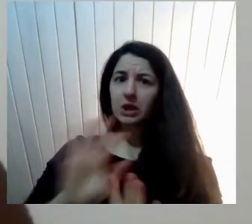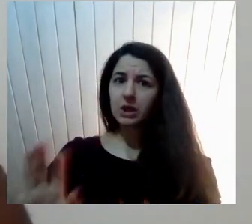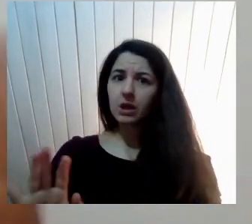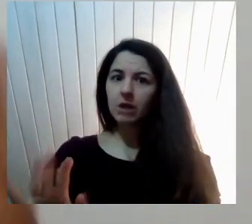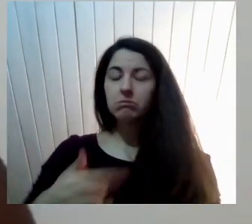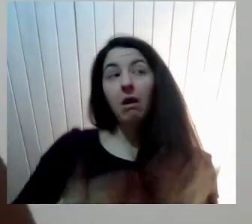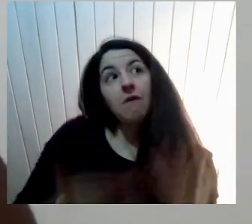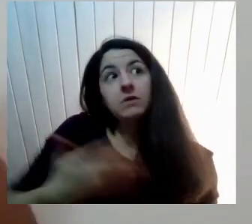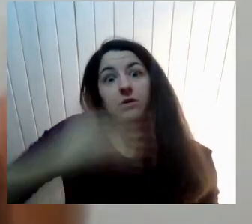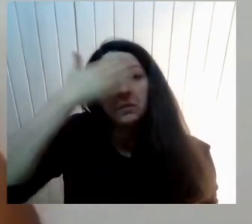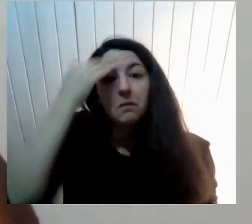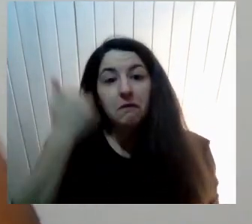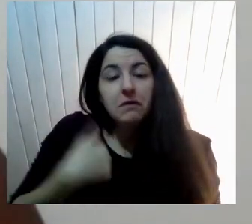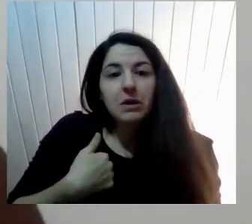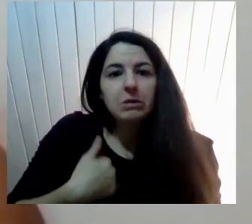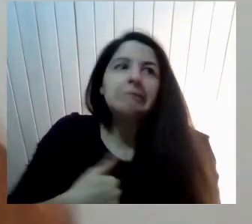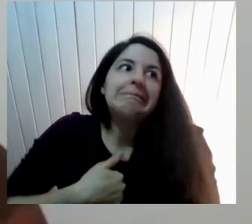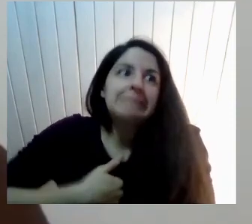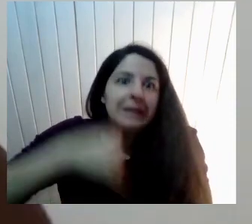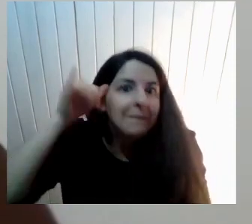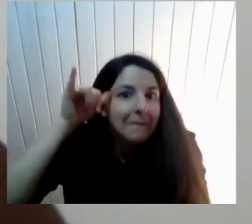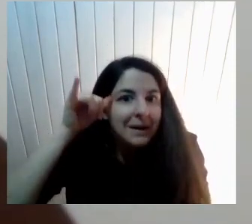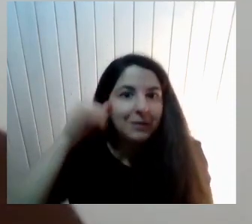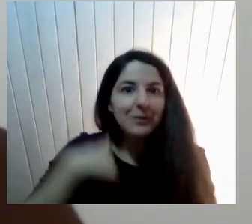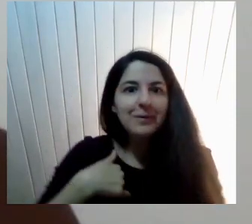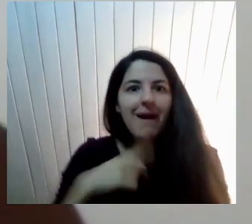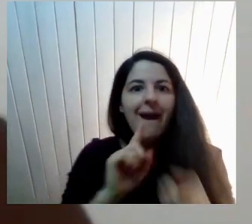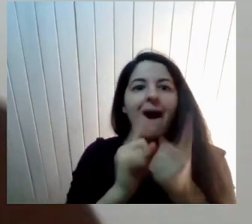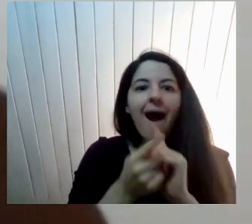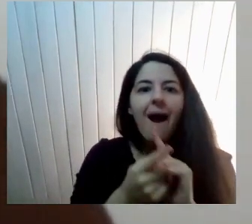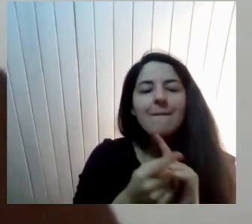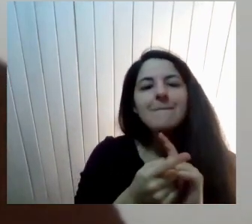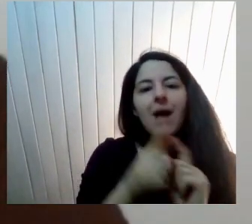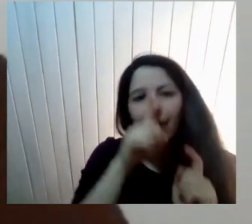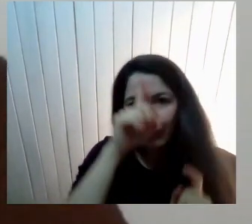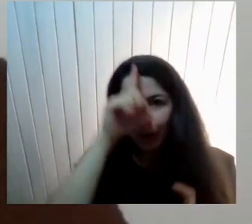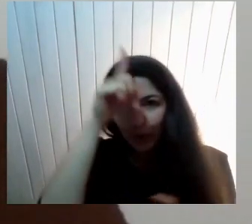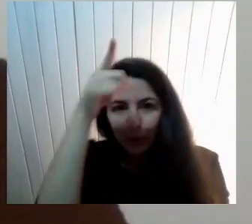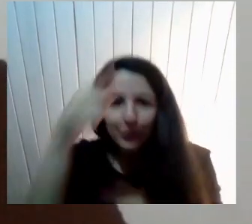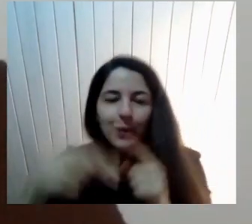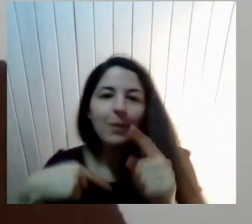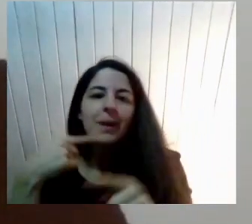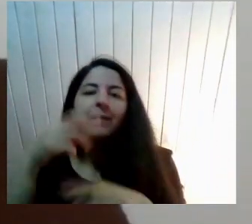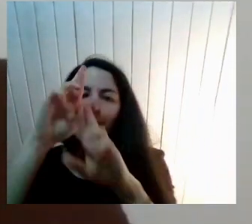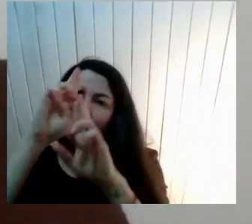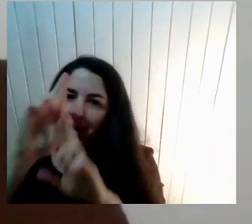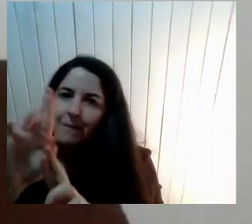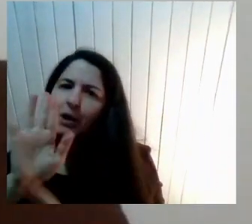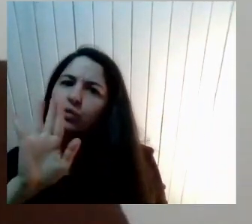Ay Perdón Y Uno Se Empieza A Acostumbrar Pero En El Respeto Por Esa Identidad Lo